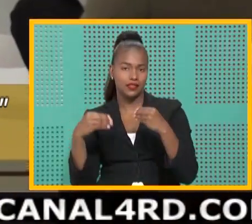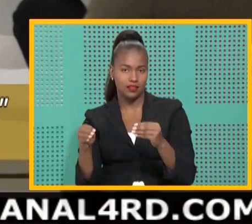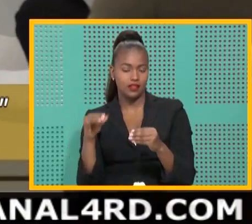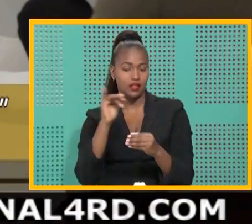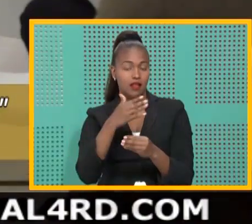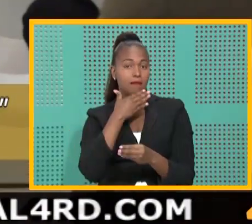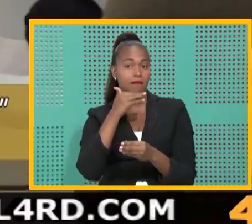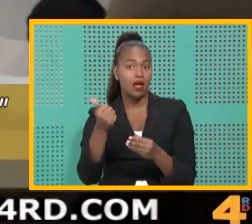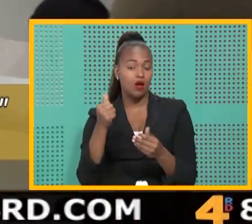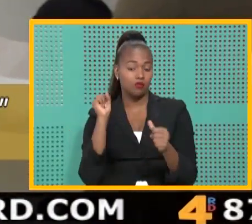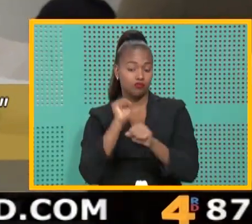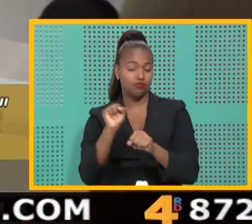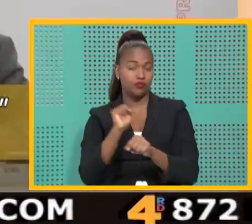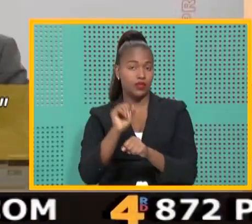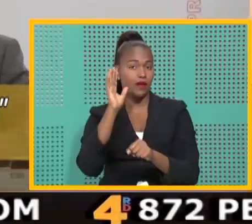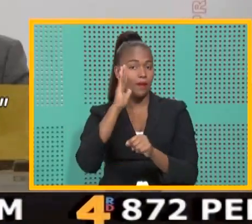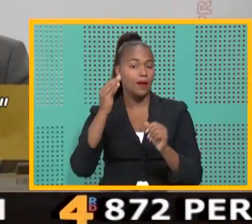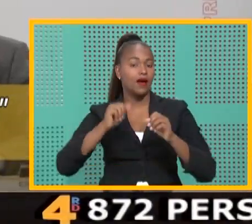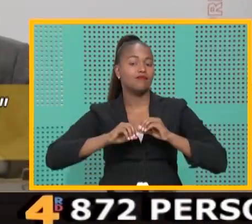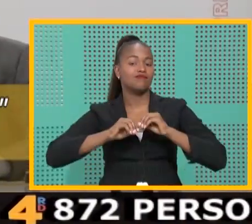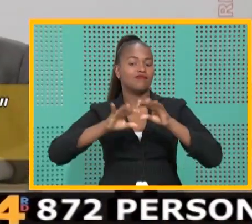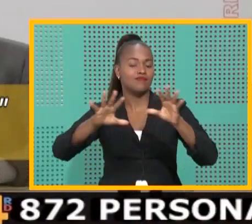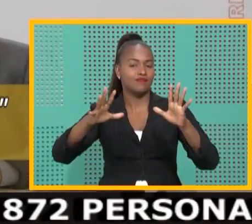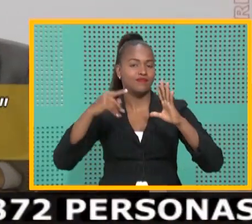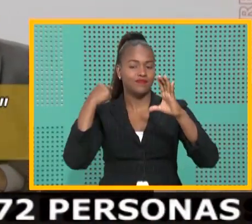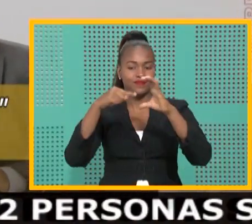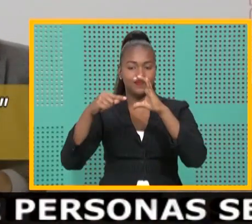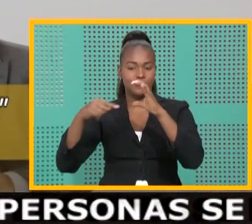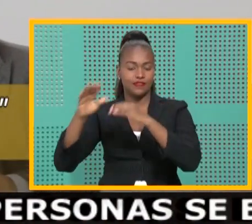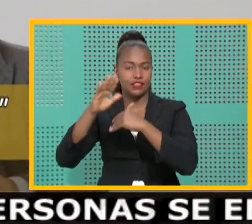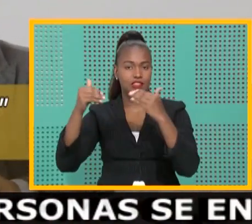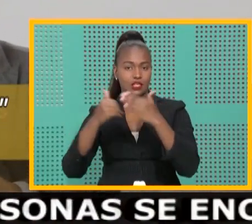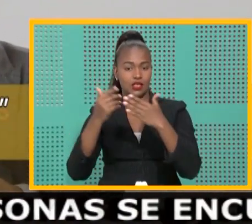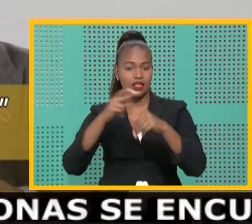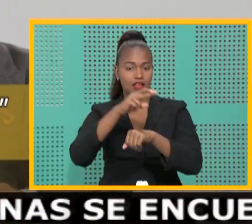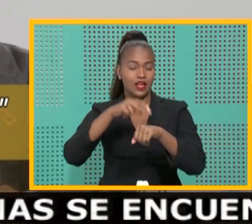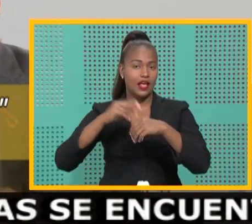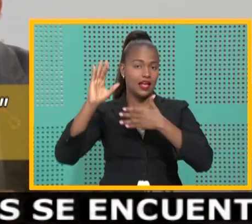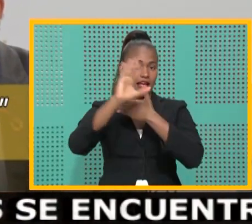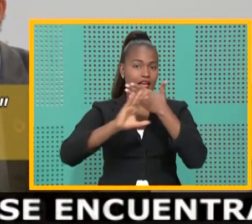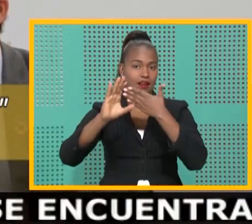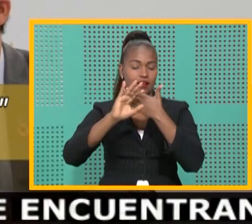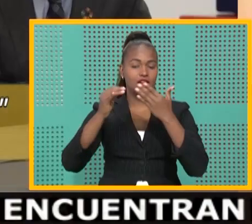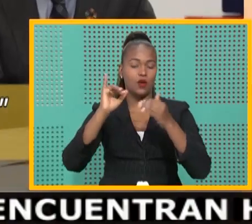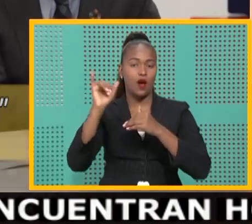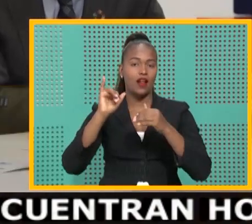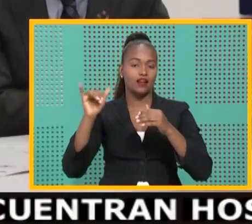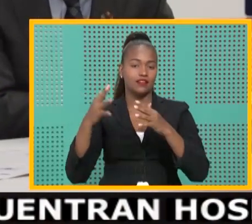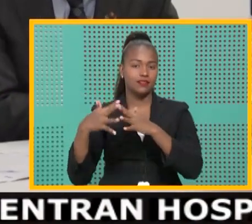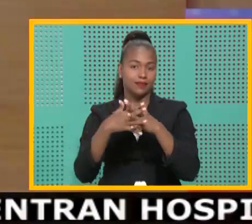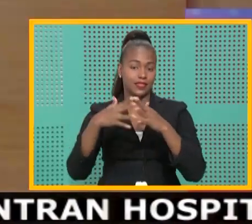Las mejores iniciativas serán difundidas en toda la región del Caribe y Latinoamérica.